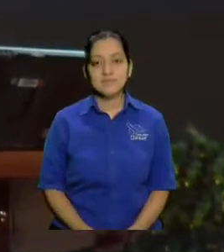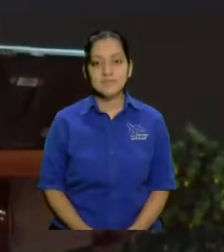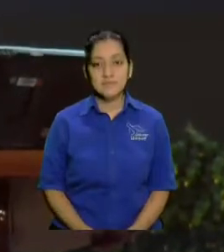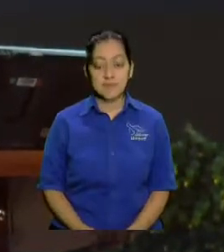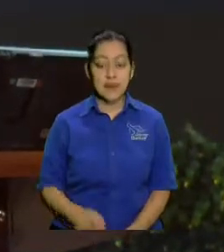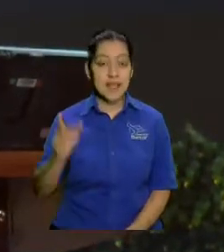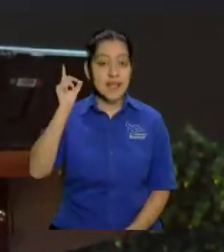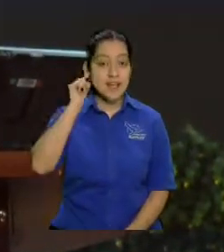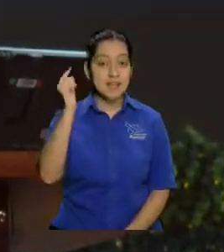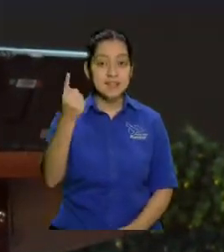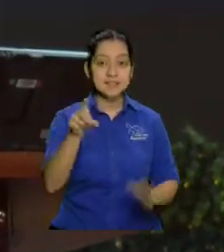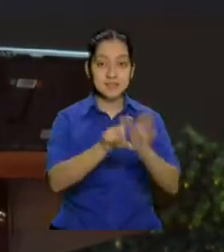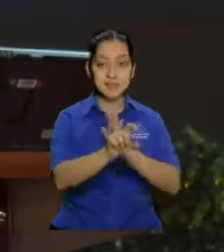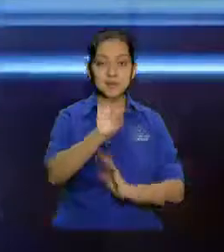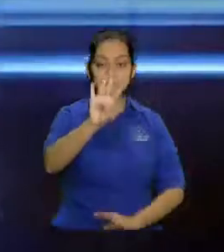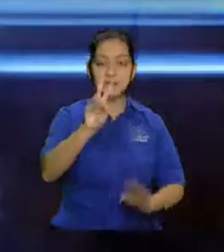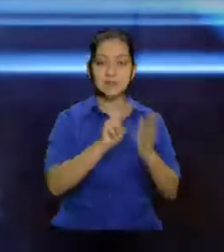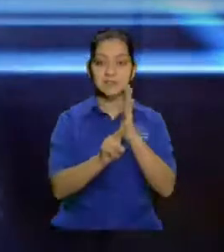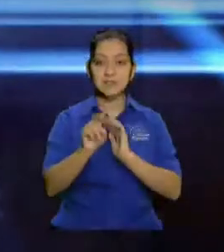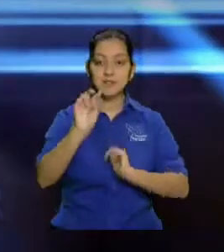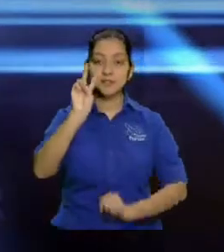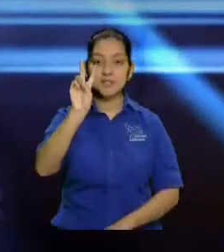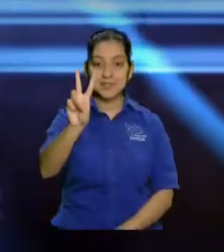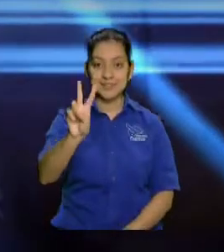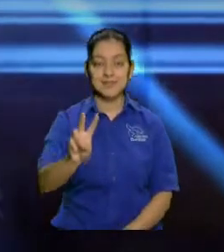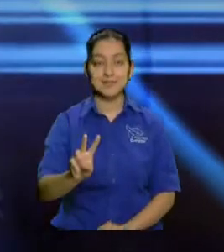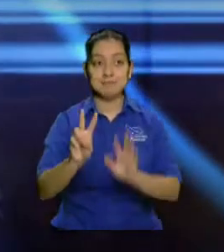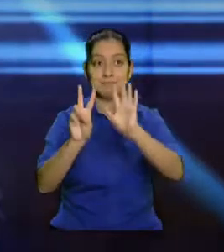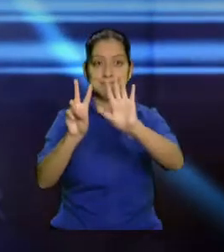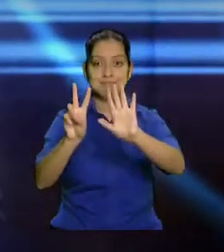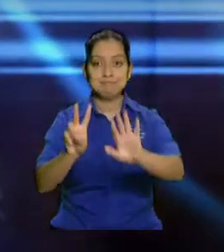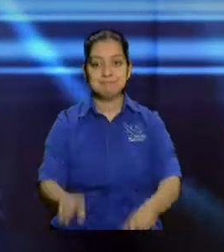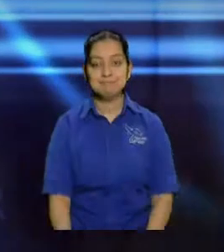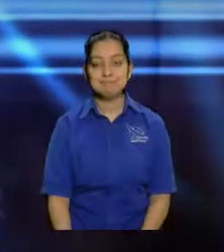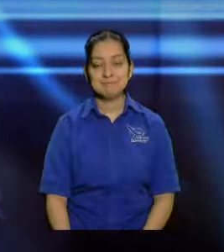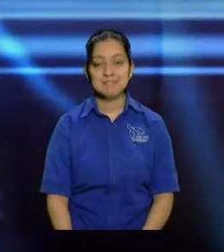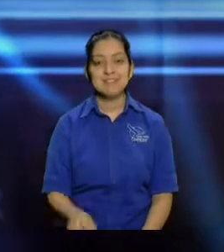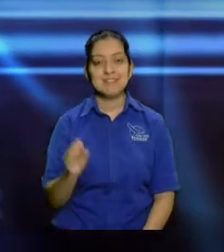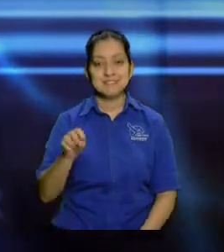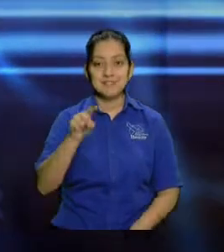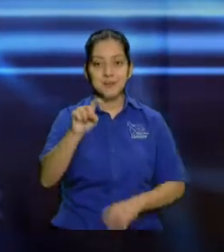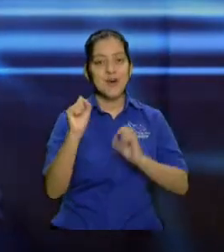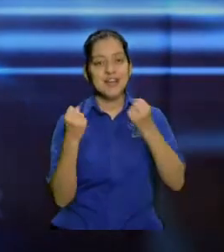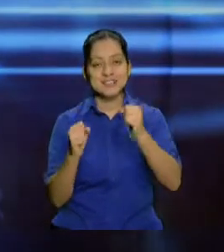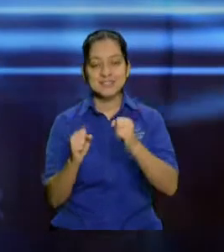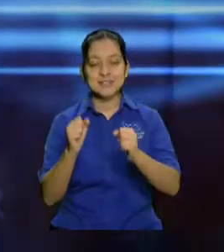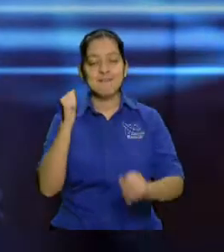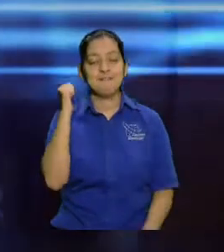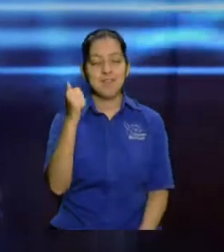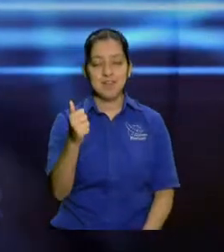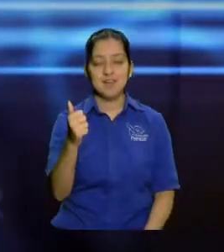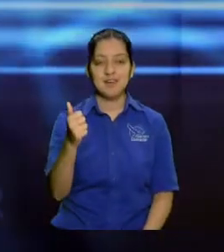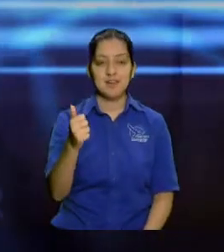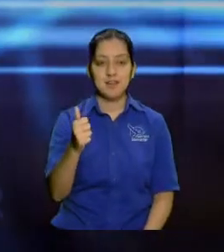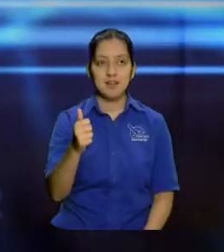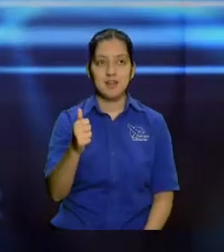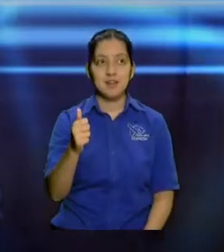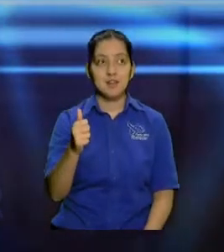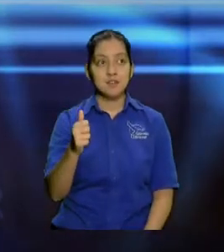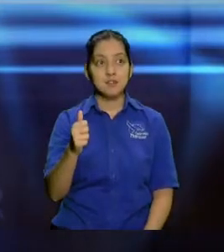Génesis capítulo 4 versículo 7 si haces bien no serás aceptado